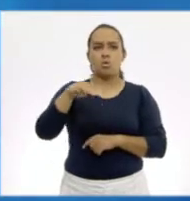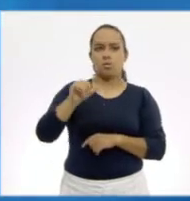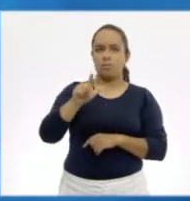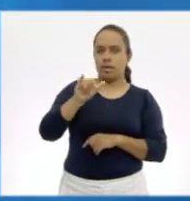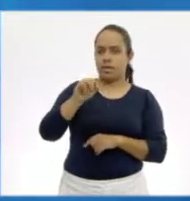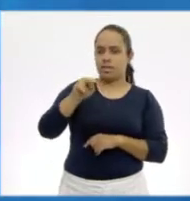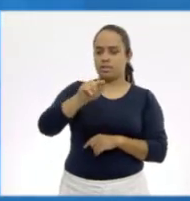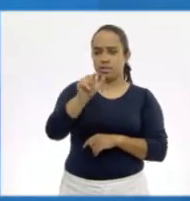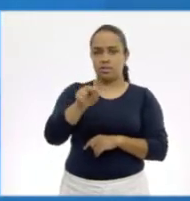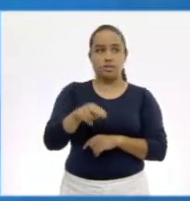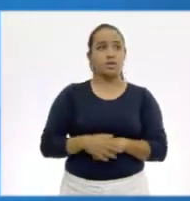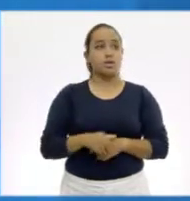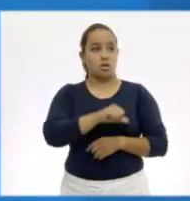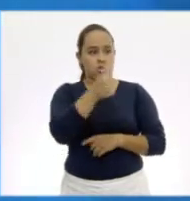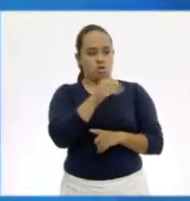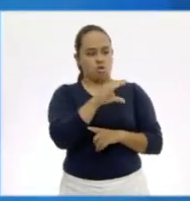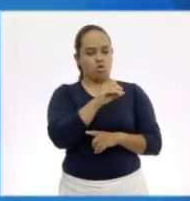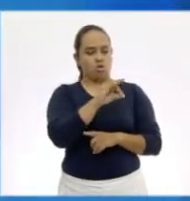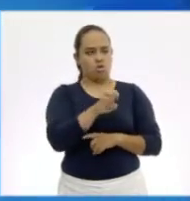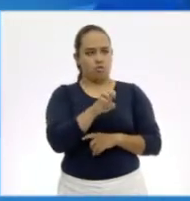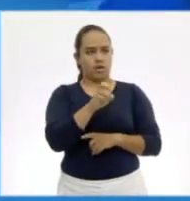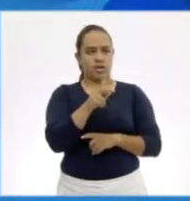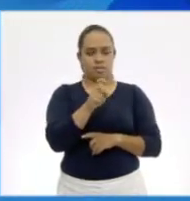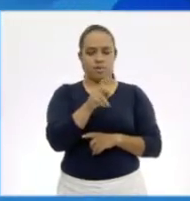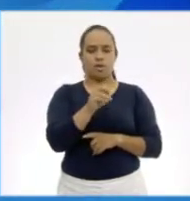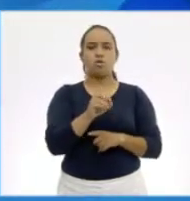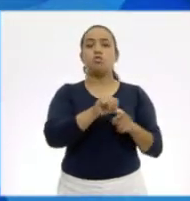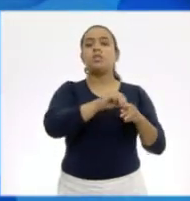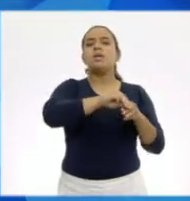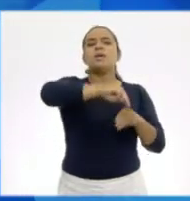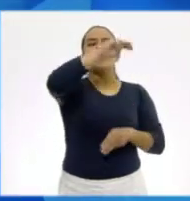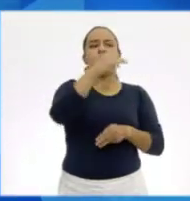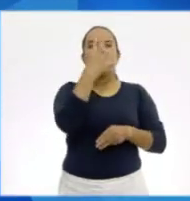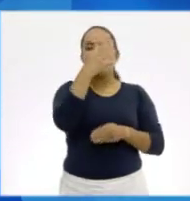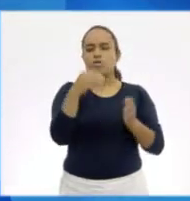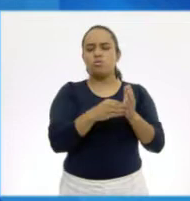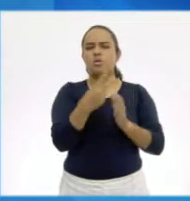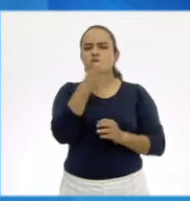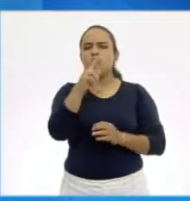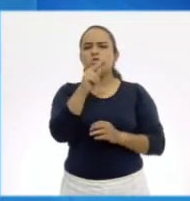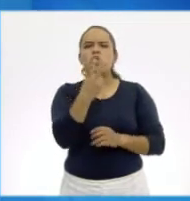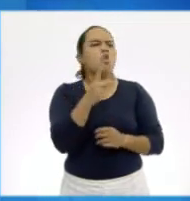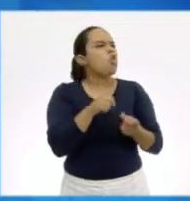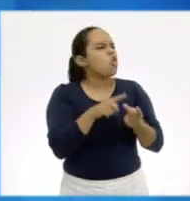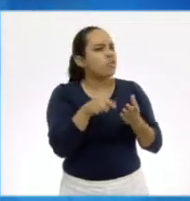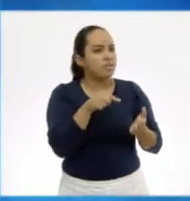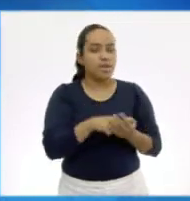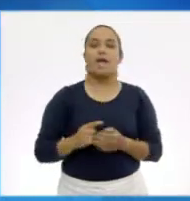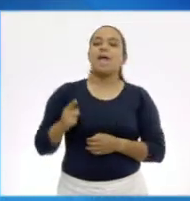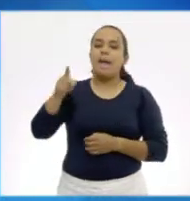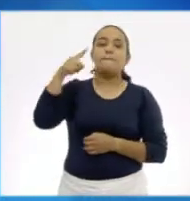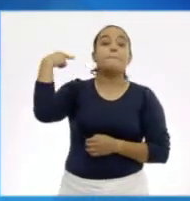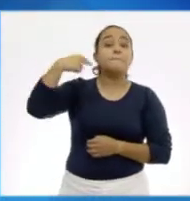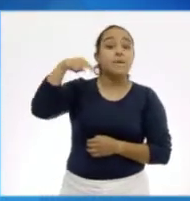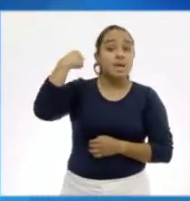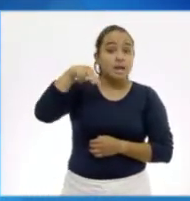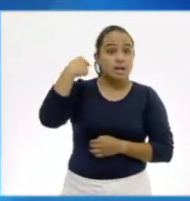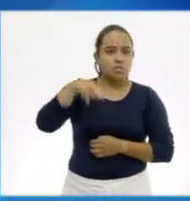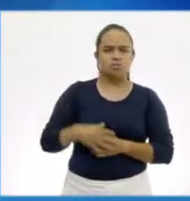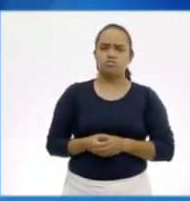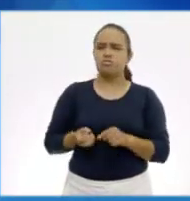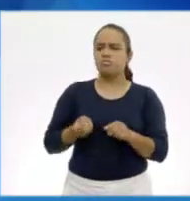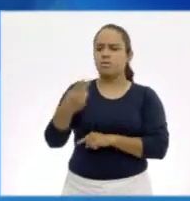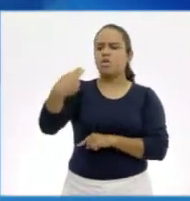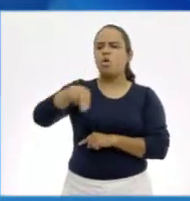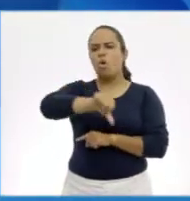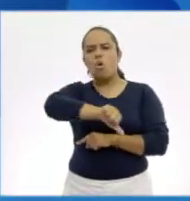El cofre de Perote, el número ocho, con una altura de 4,282 metros. ¿Ese se localiza? En Veracruz. Se le